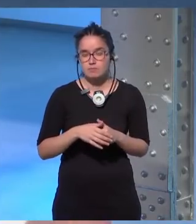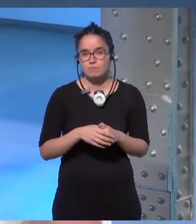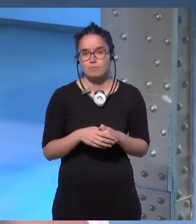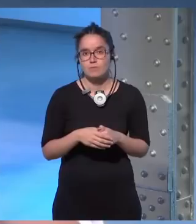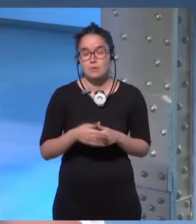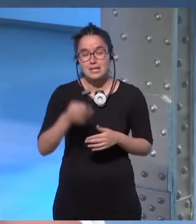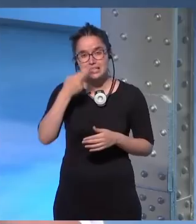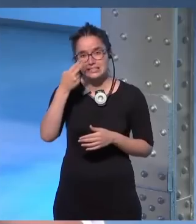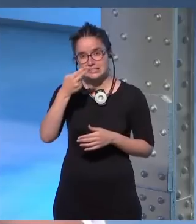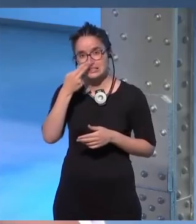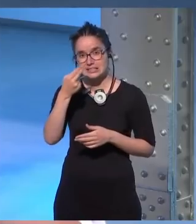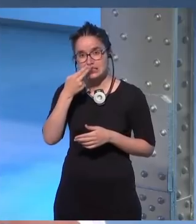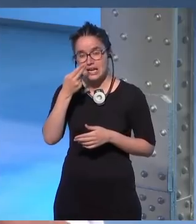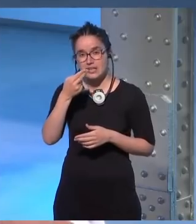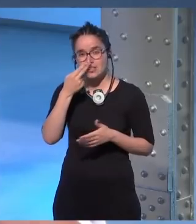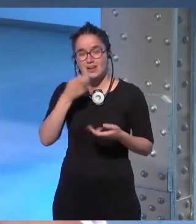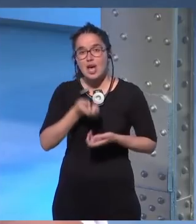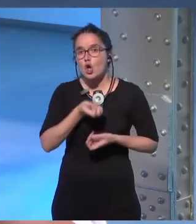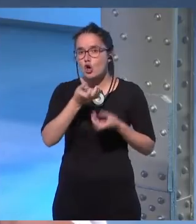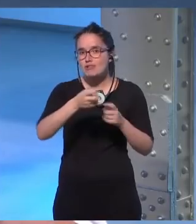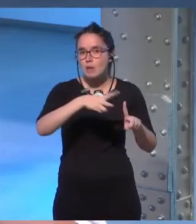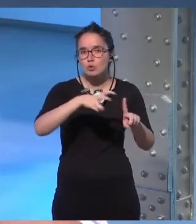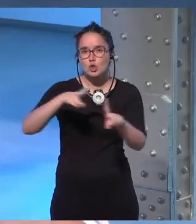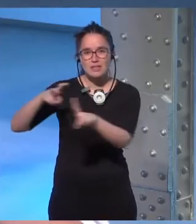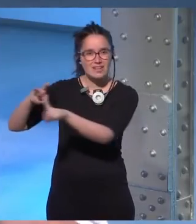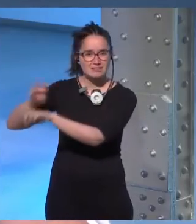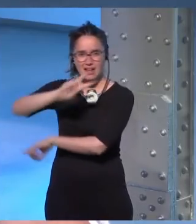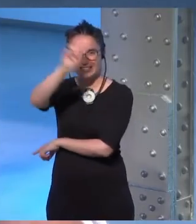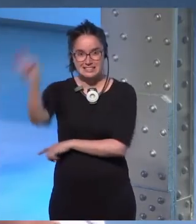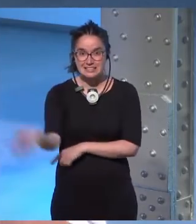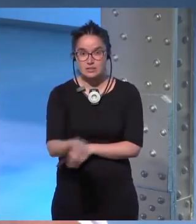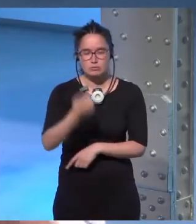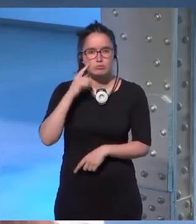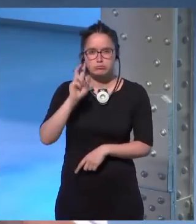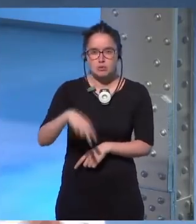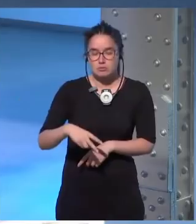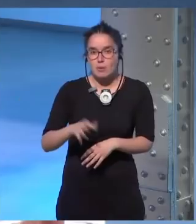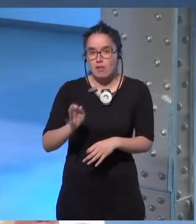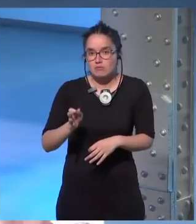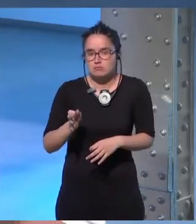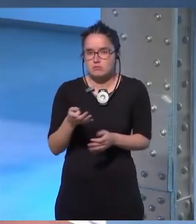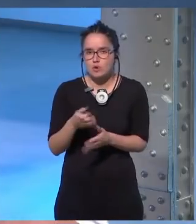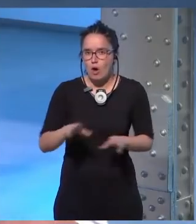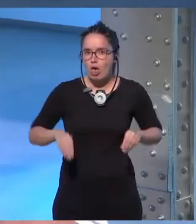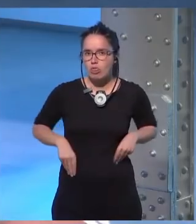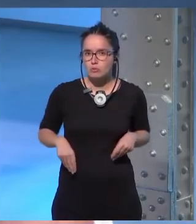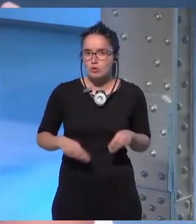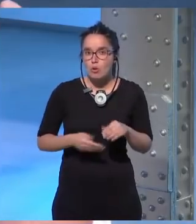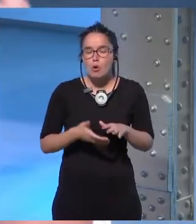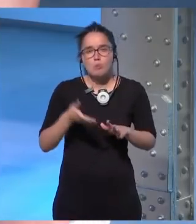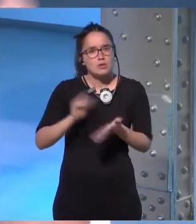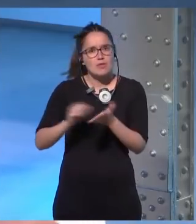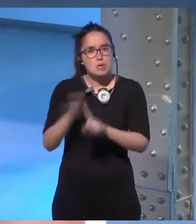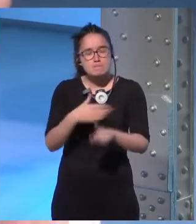me interesaba contar perspectivas distintas yo reconozco que tengo una cierta tendencia a ser muy